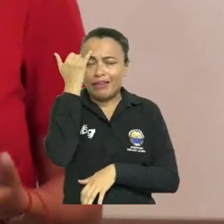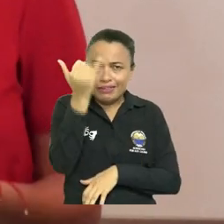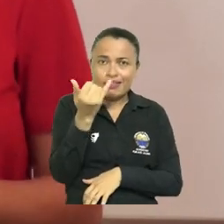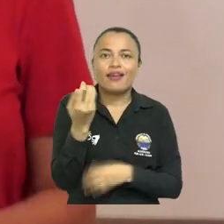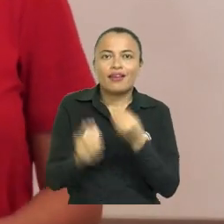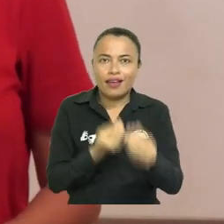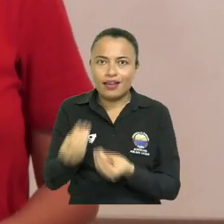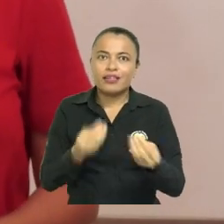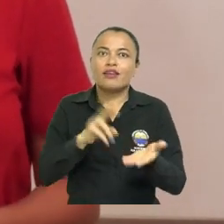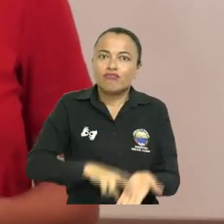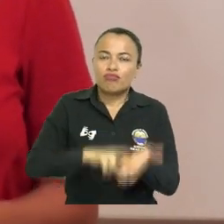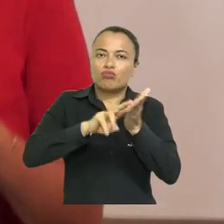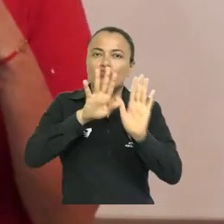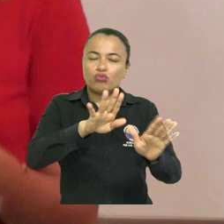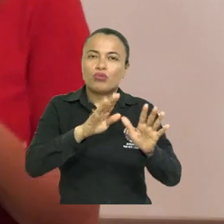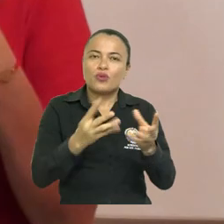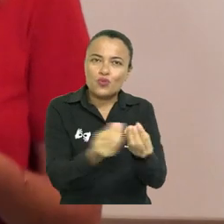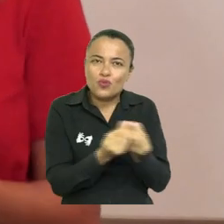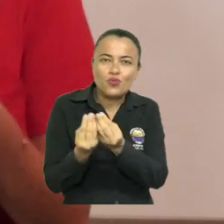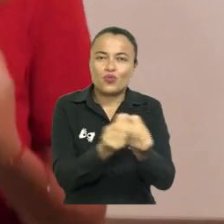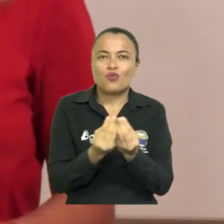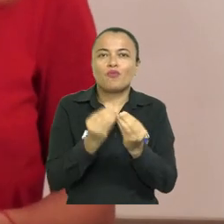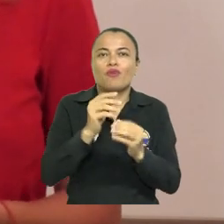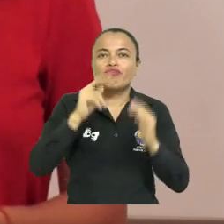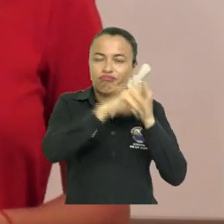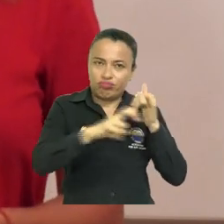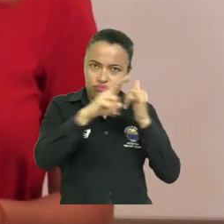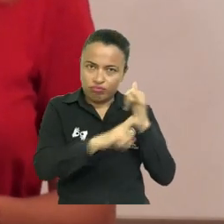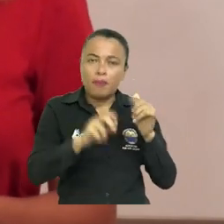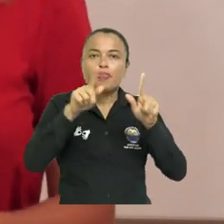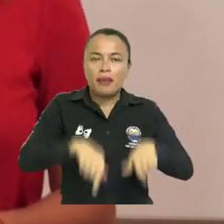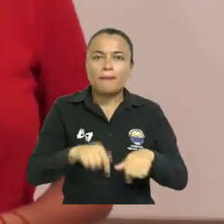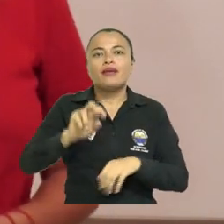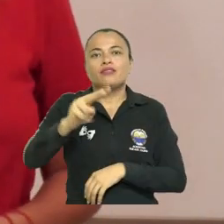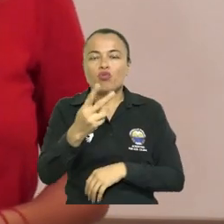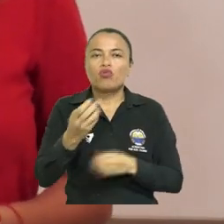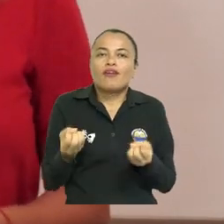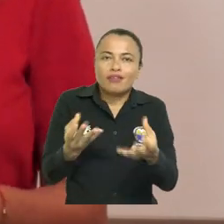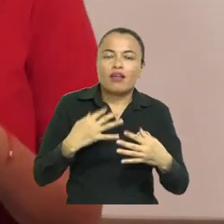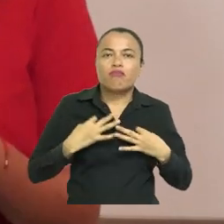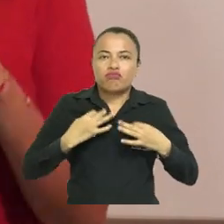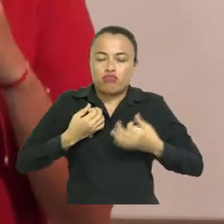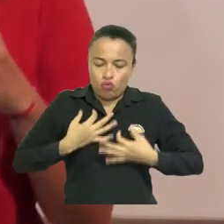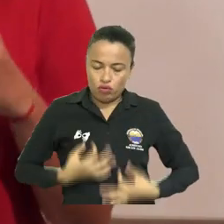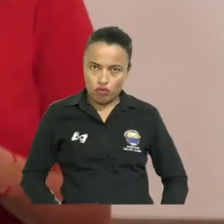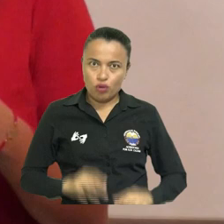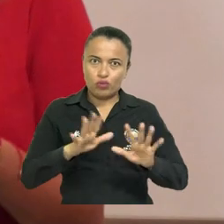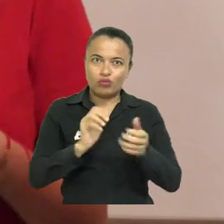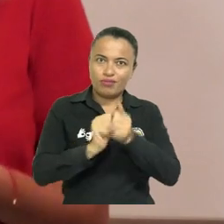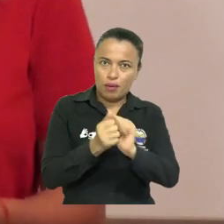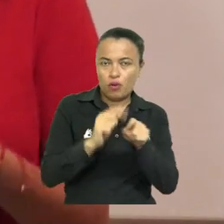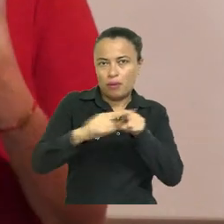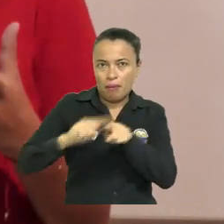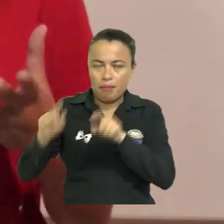principalmente la reactivación de ese agro, que es el Consejo Estudiantil de Ingeniería Agronómica. Segundo, tenemos también la entrega de uniformes para identificar a cada estudiante